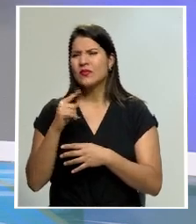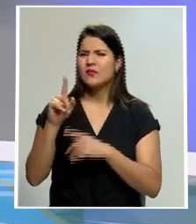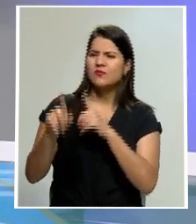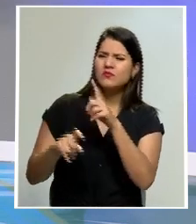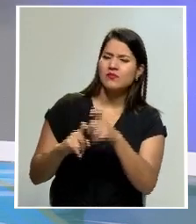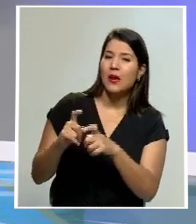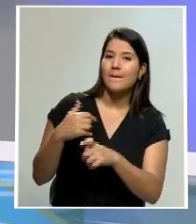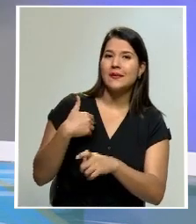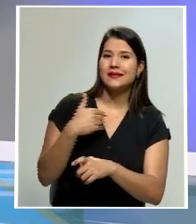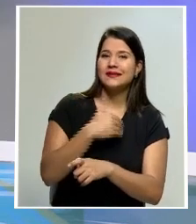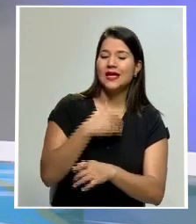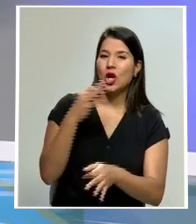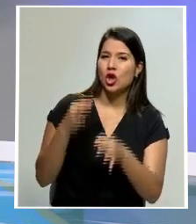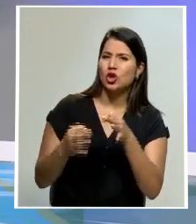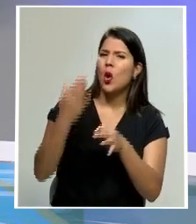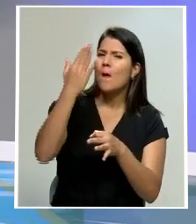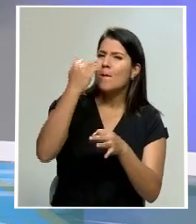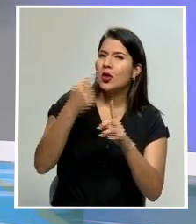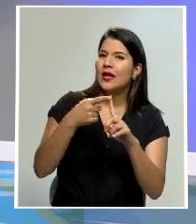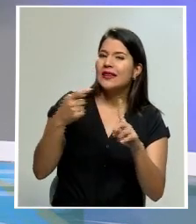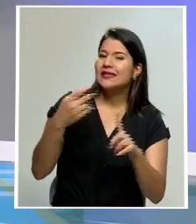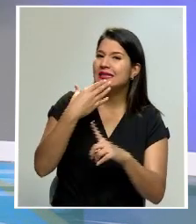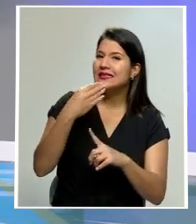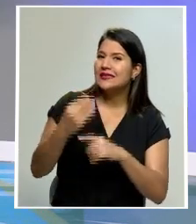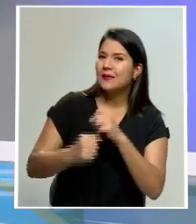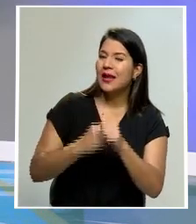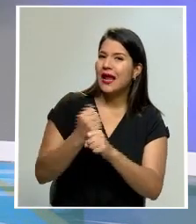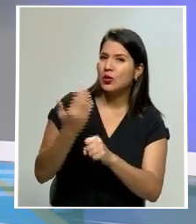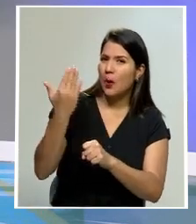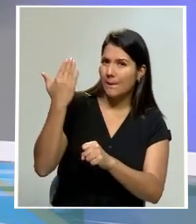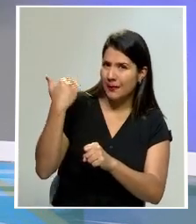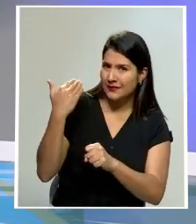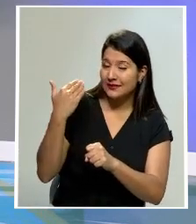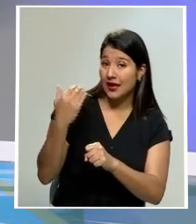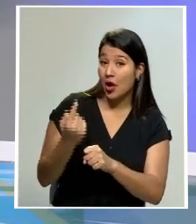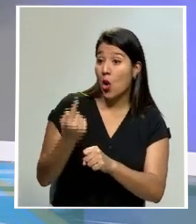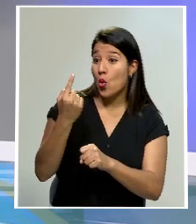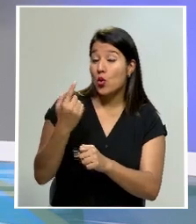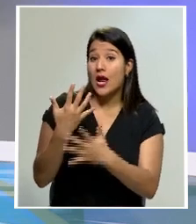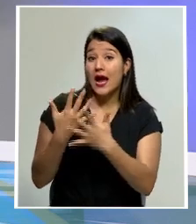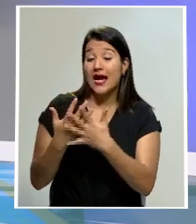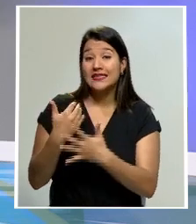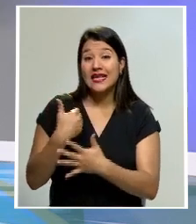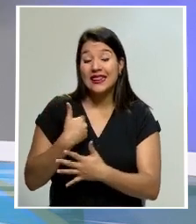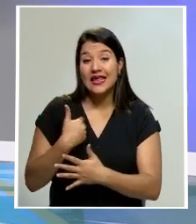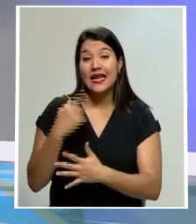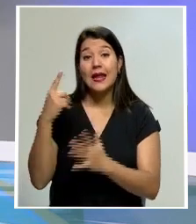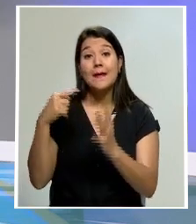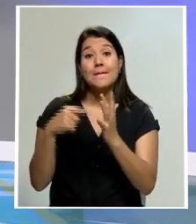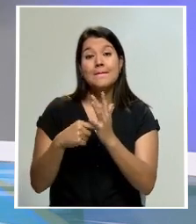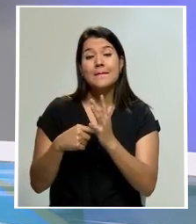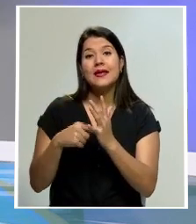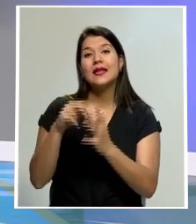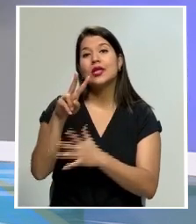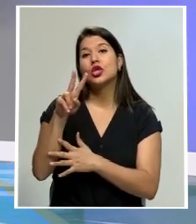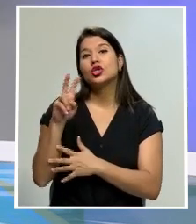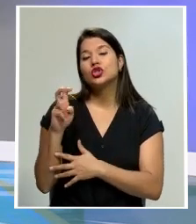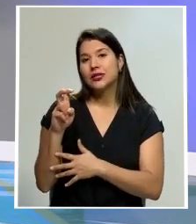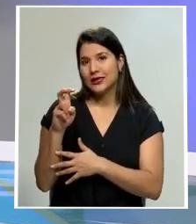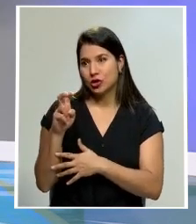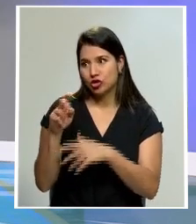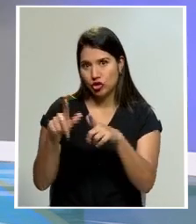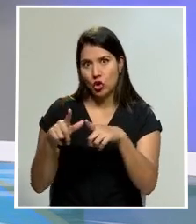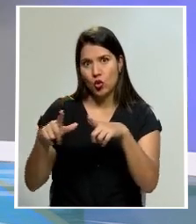desde diciembre del año anterior hay una cárcel con capacidad para 1.200 privados de libertad en San Rafael de